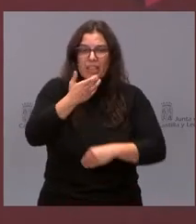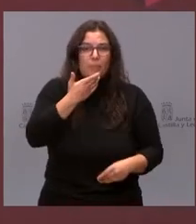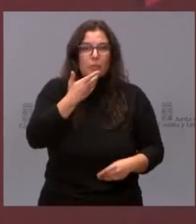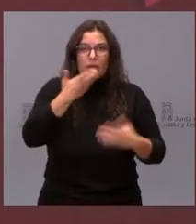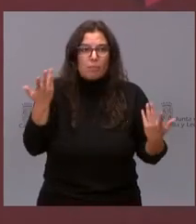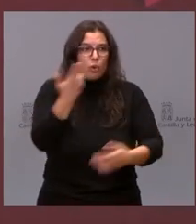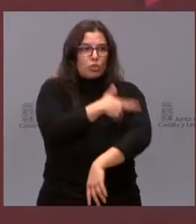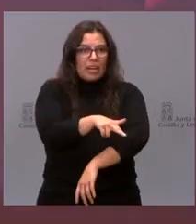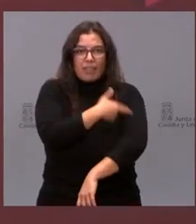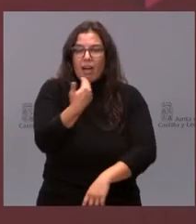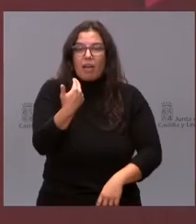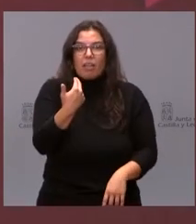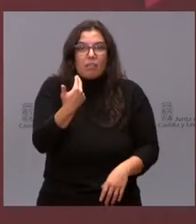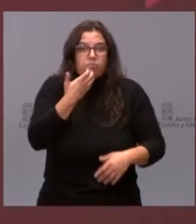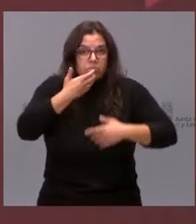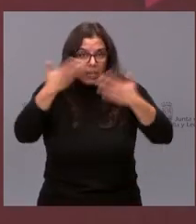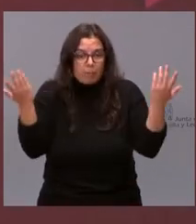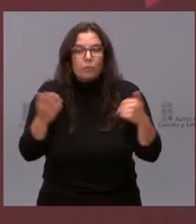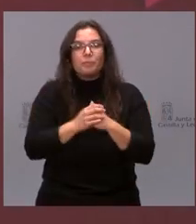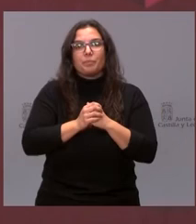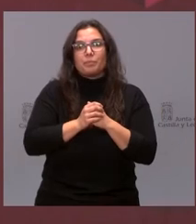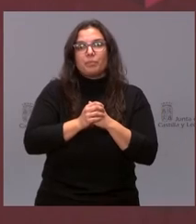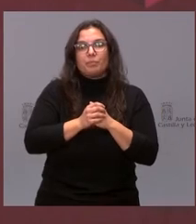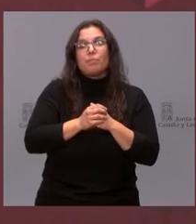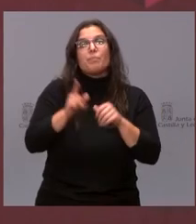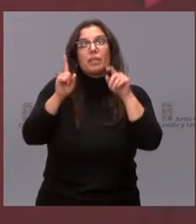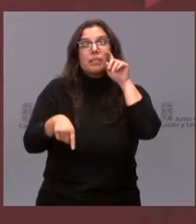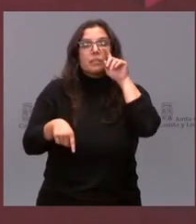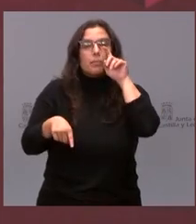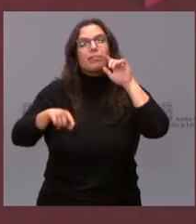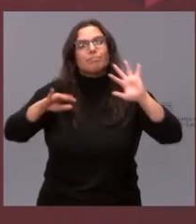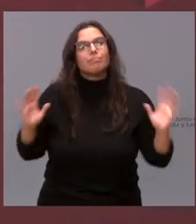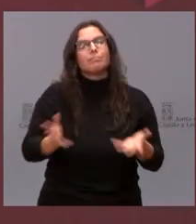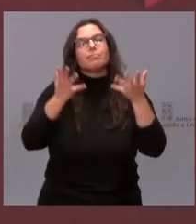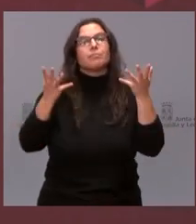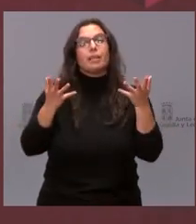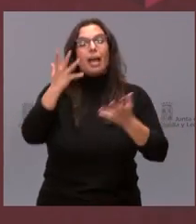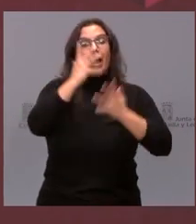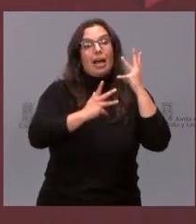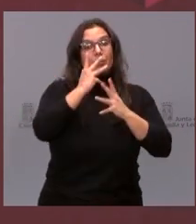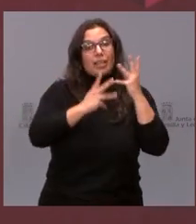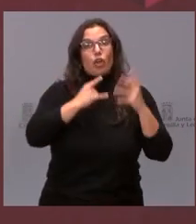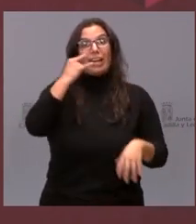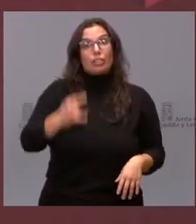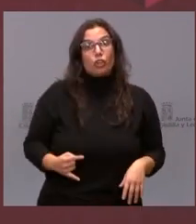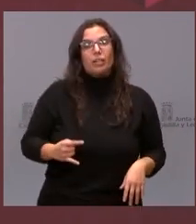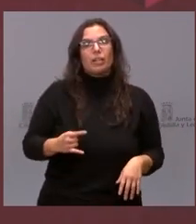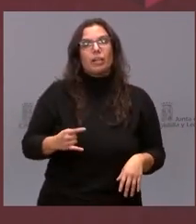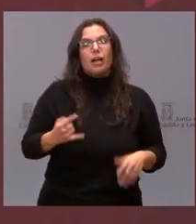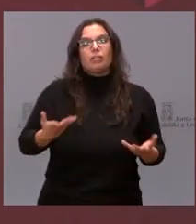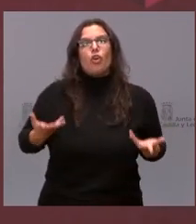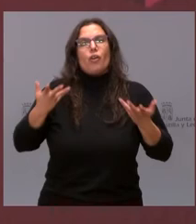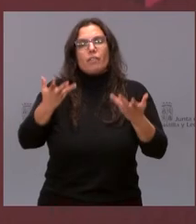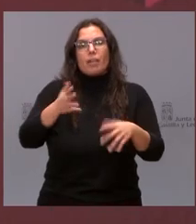sanitario, por poner algún ejemplo, e impulsar la asistencia de la Administración electrónica a las personas